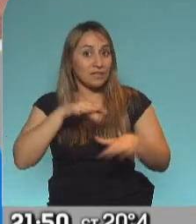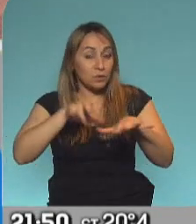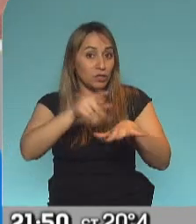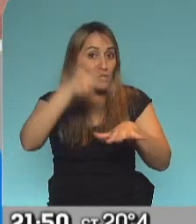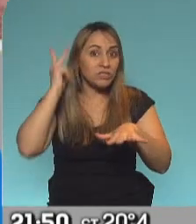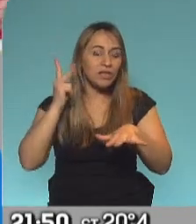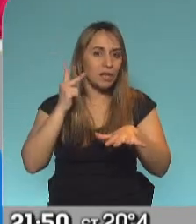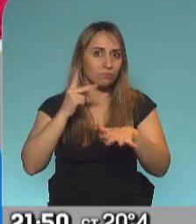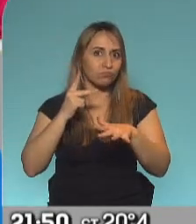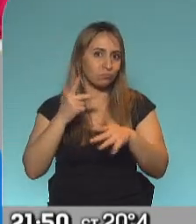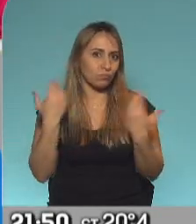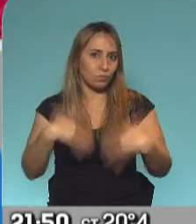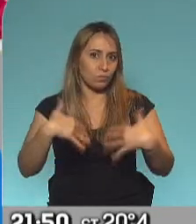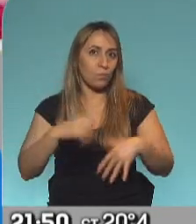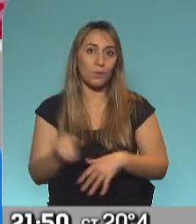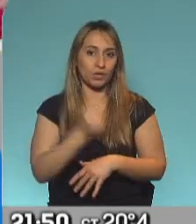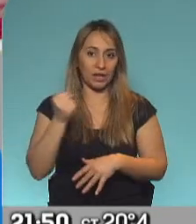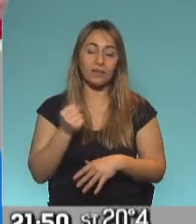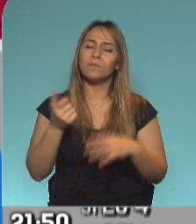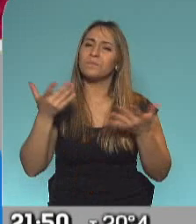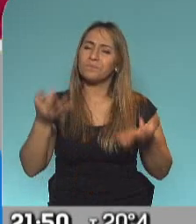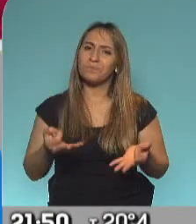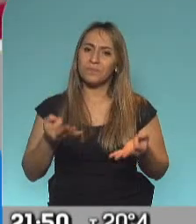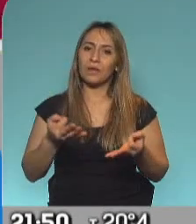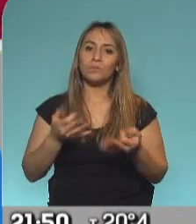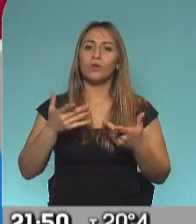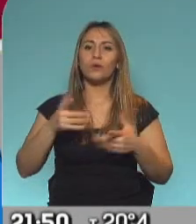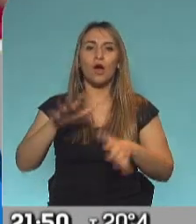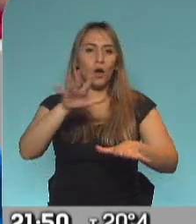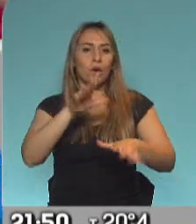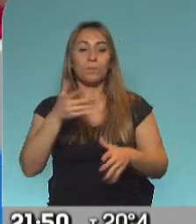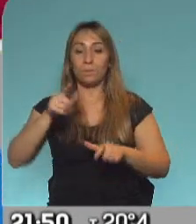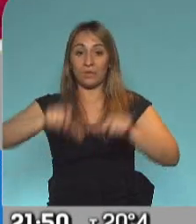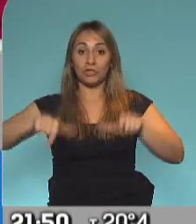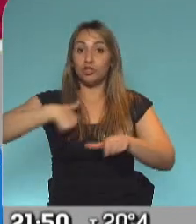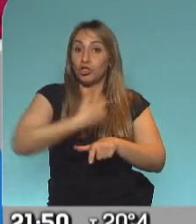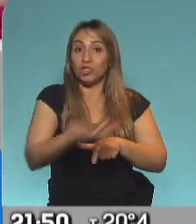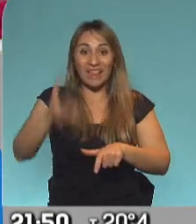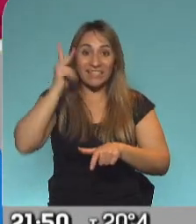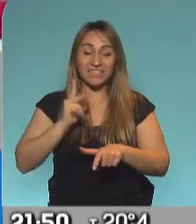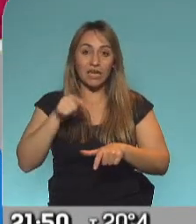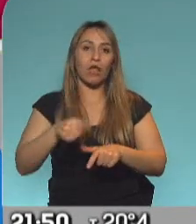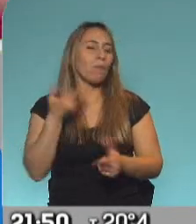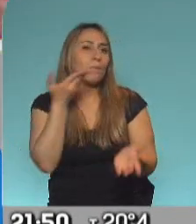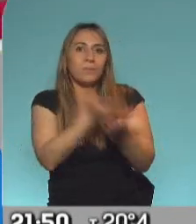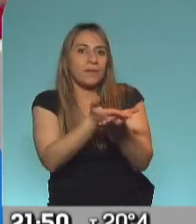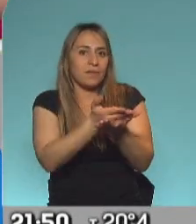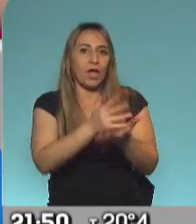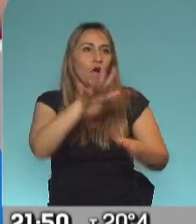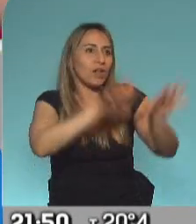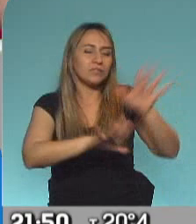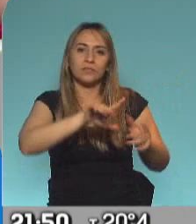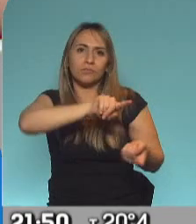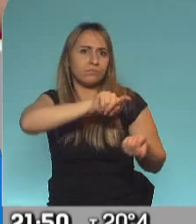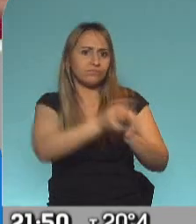en definitiva es la demanda estructural que pedían los chilenos, que era la nueva constitución. Después está el tema del